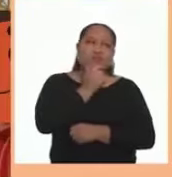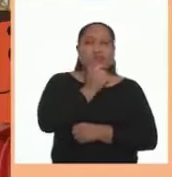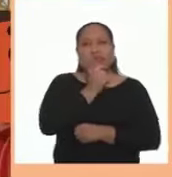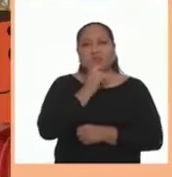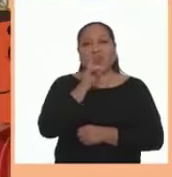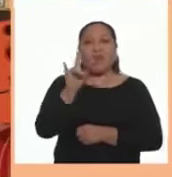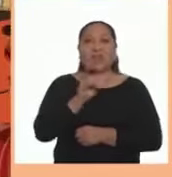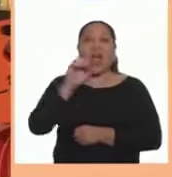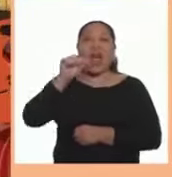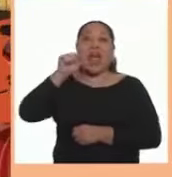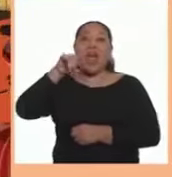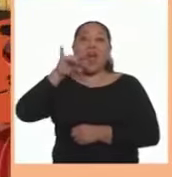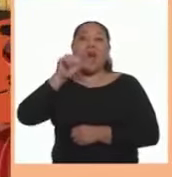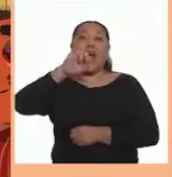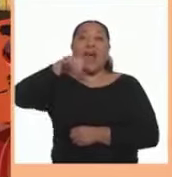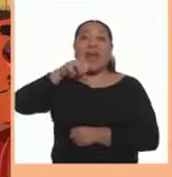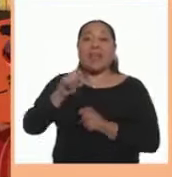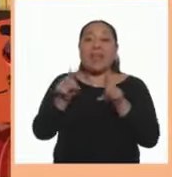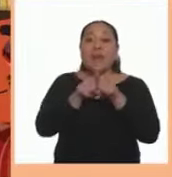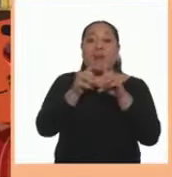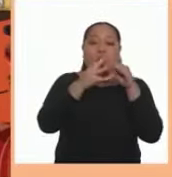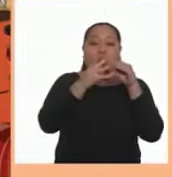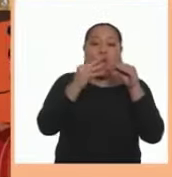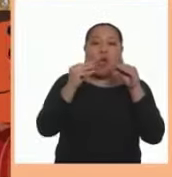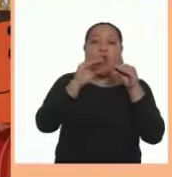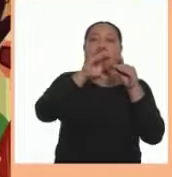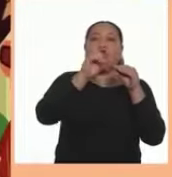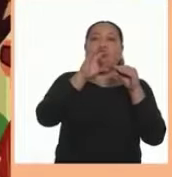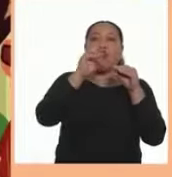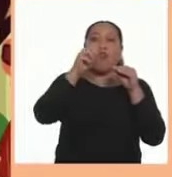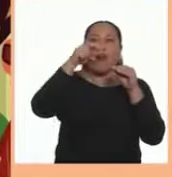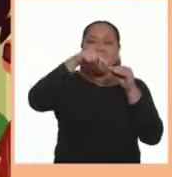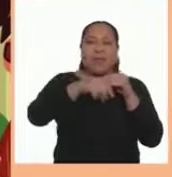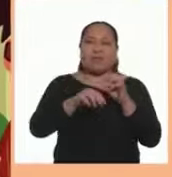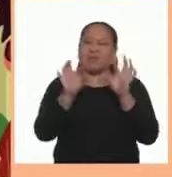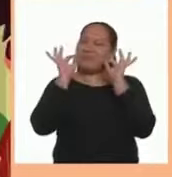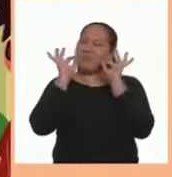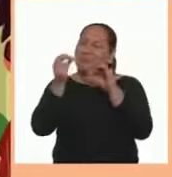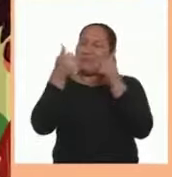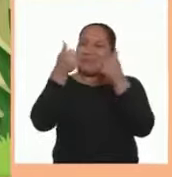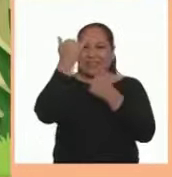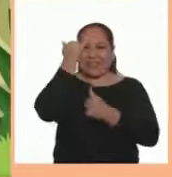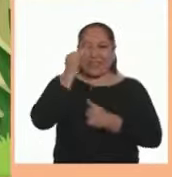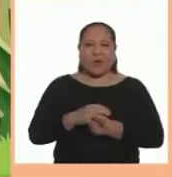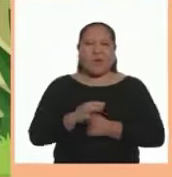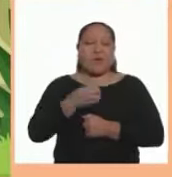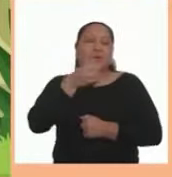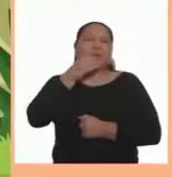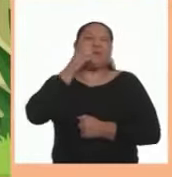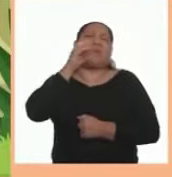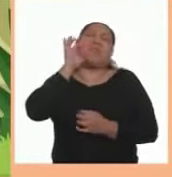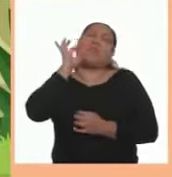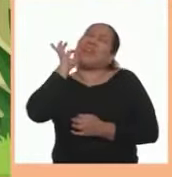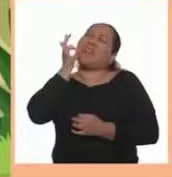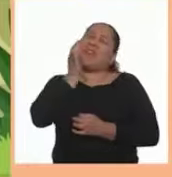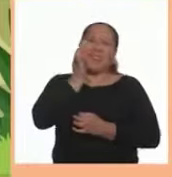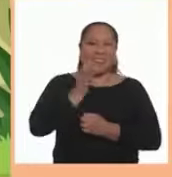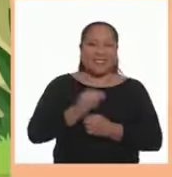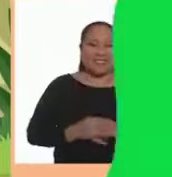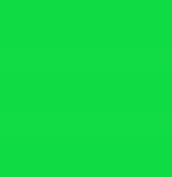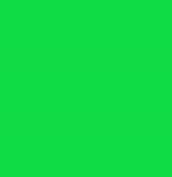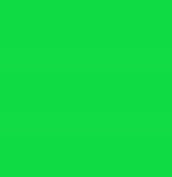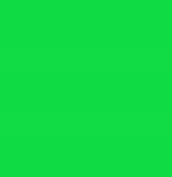¡Claro! ¿Qué tal si utilizamos aguaje Con cocona? ¡Muy buena idea! ¡Mmm!